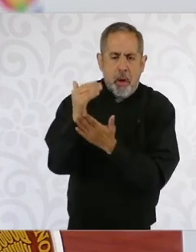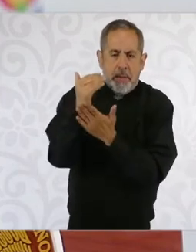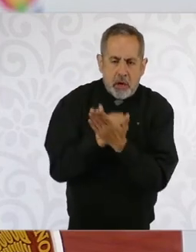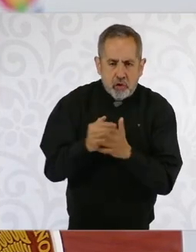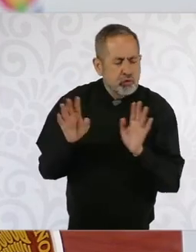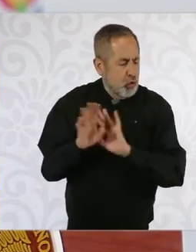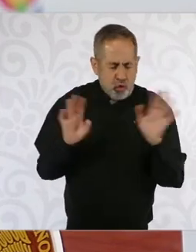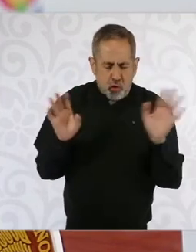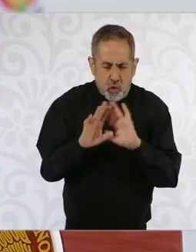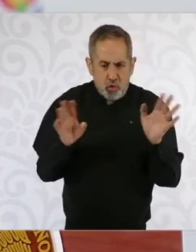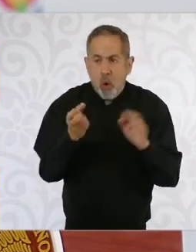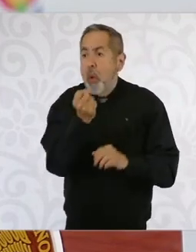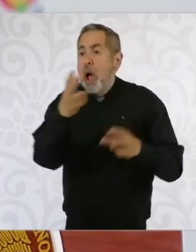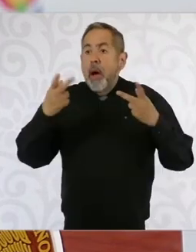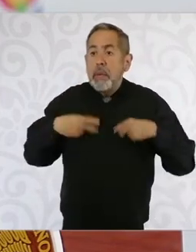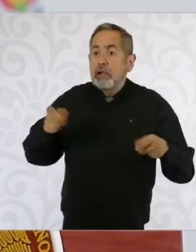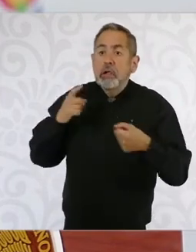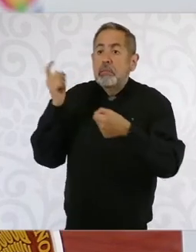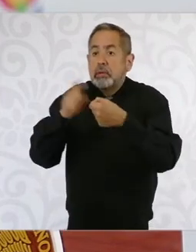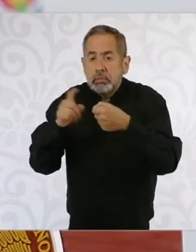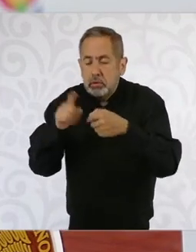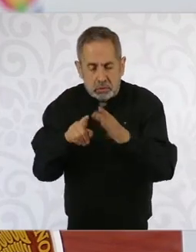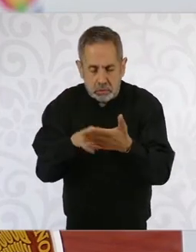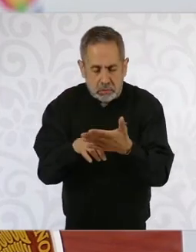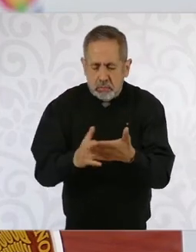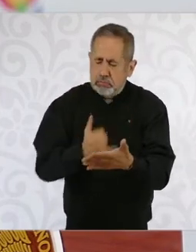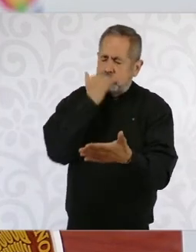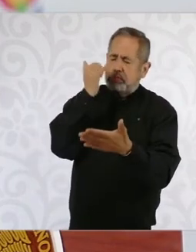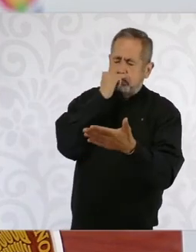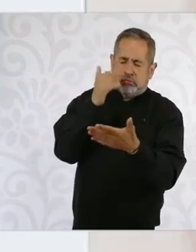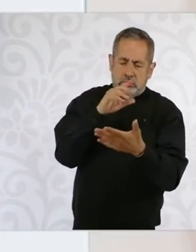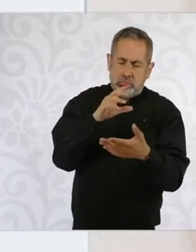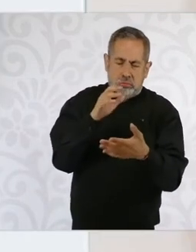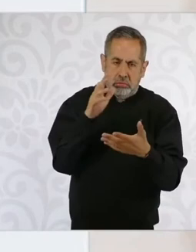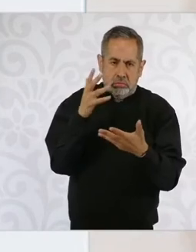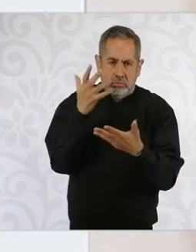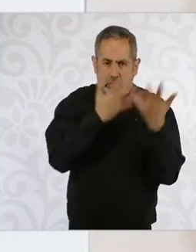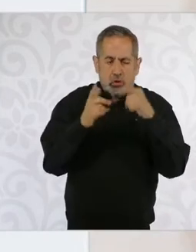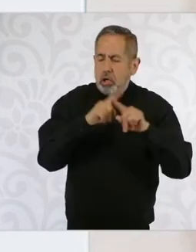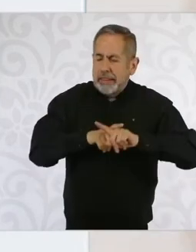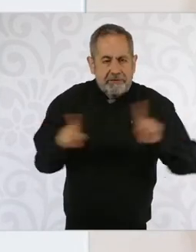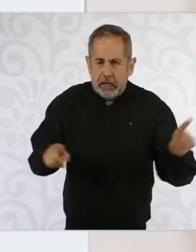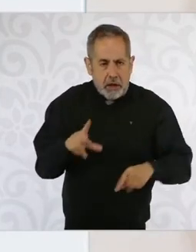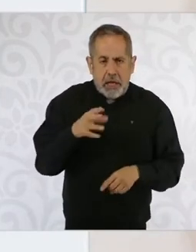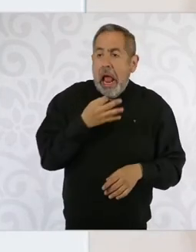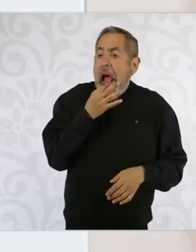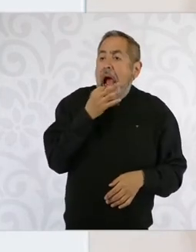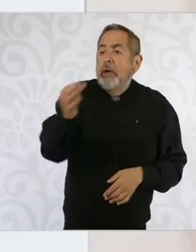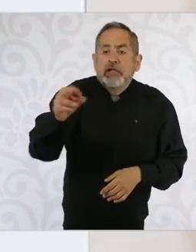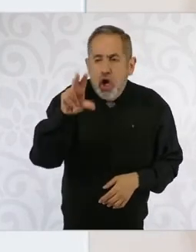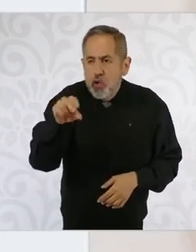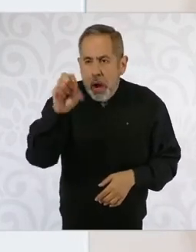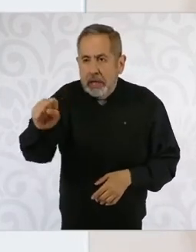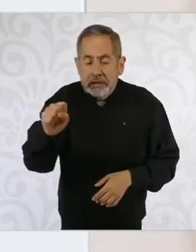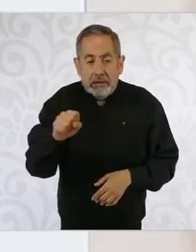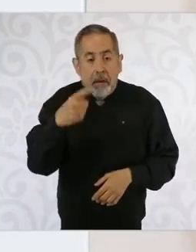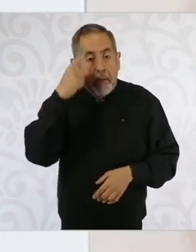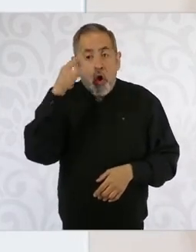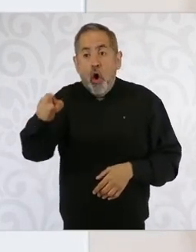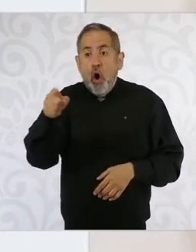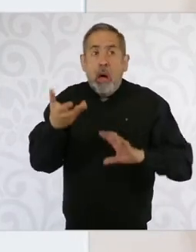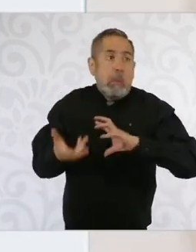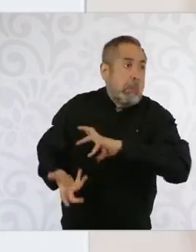la parte de personal que se disminuyó en otras áreas, que no afecta, por cierto, la operación.